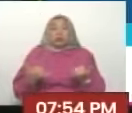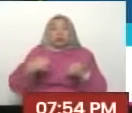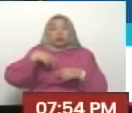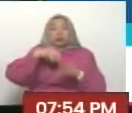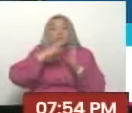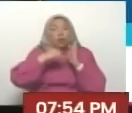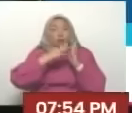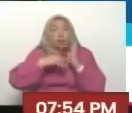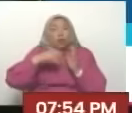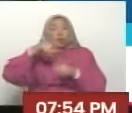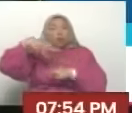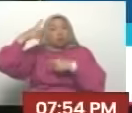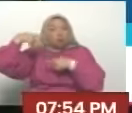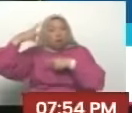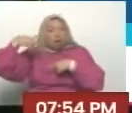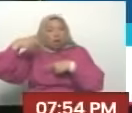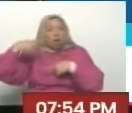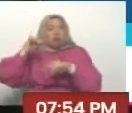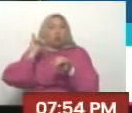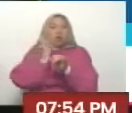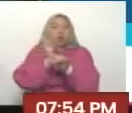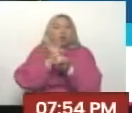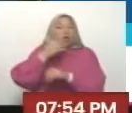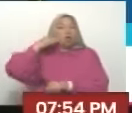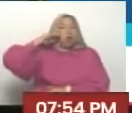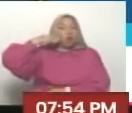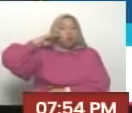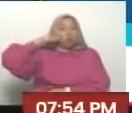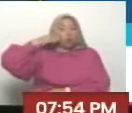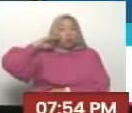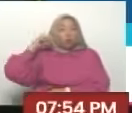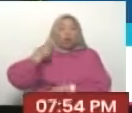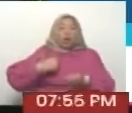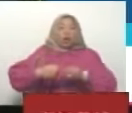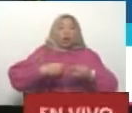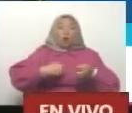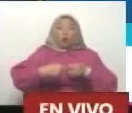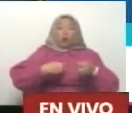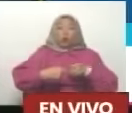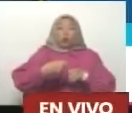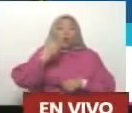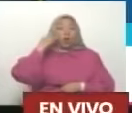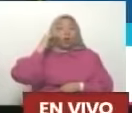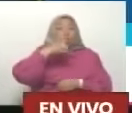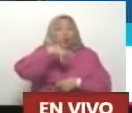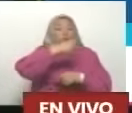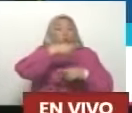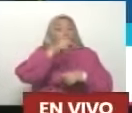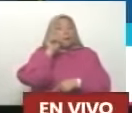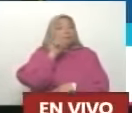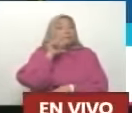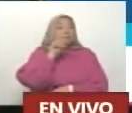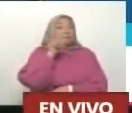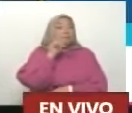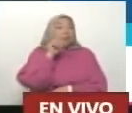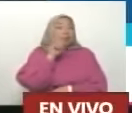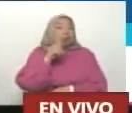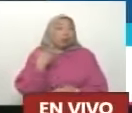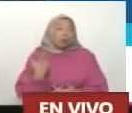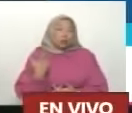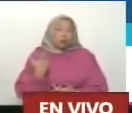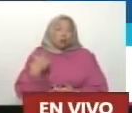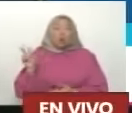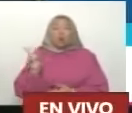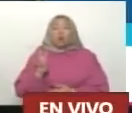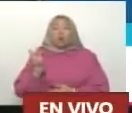Medios Ellos controlan Todas las redes Dicen Y decisen Mienten Pero aquí va